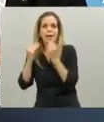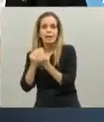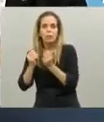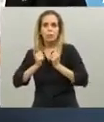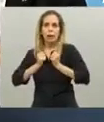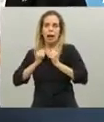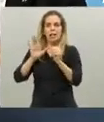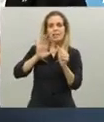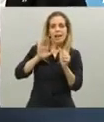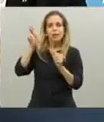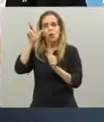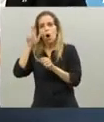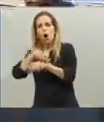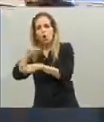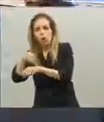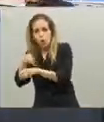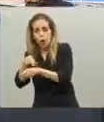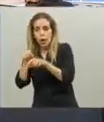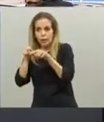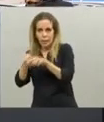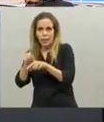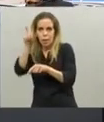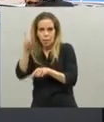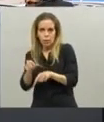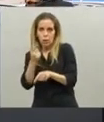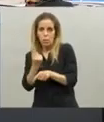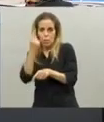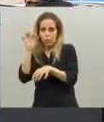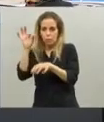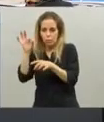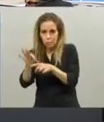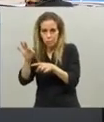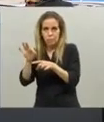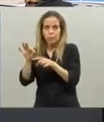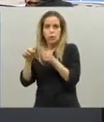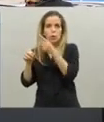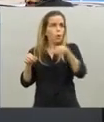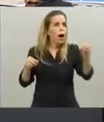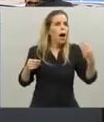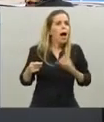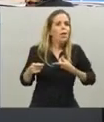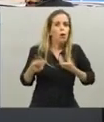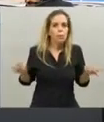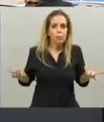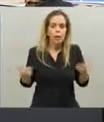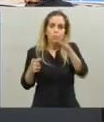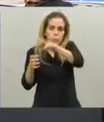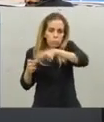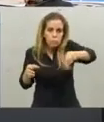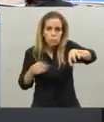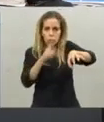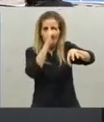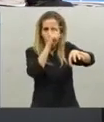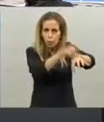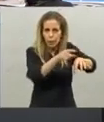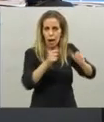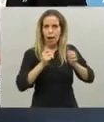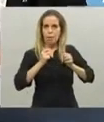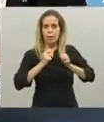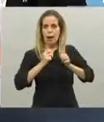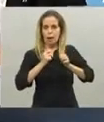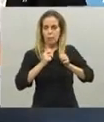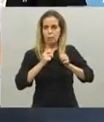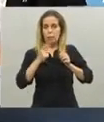coordinar que la gente esté aislada, para después, si se confirma, destinarla a un hotel o a un hospital en el caso que fuera más grave.